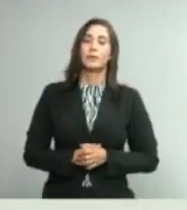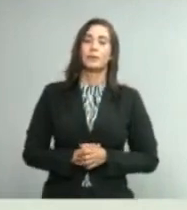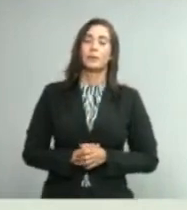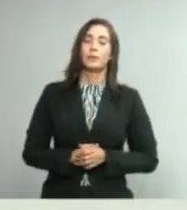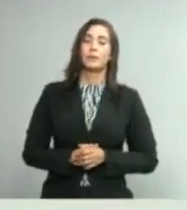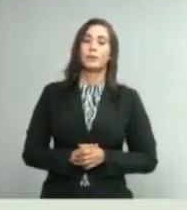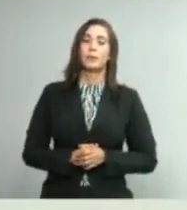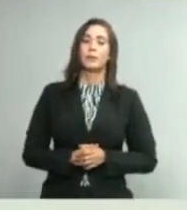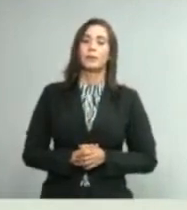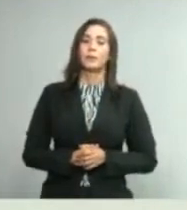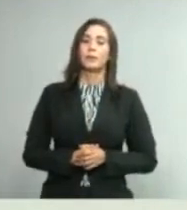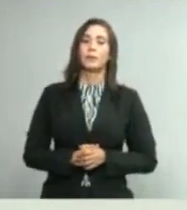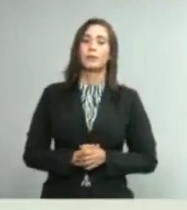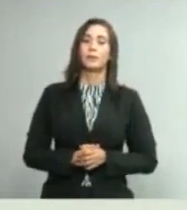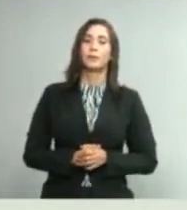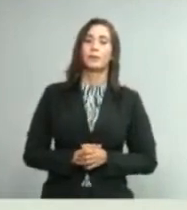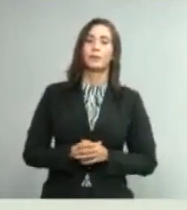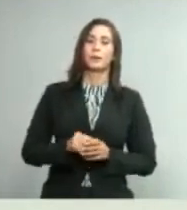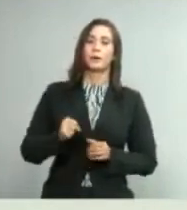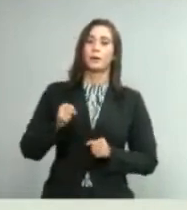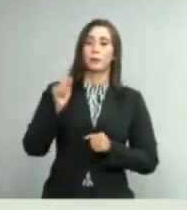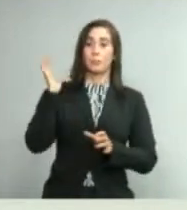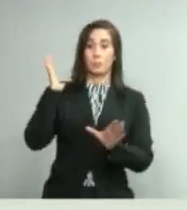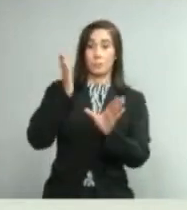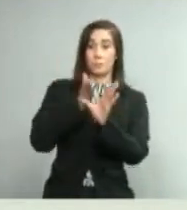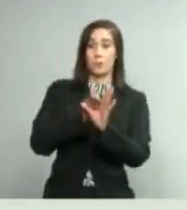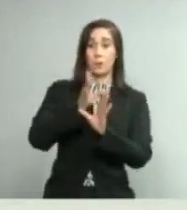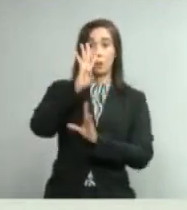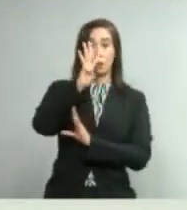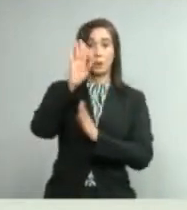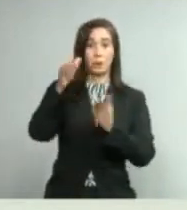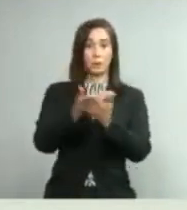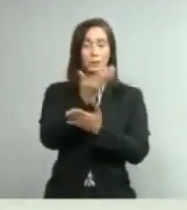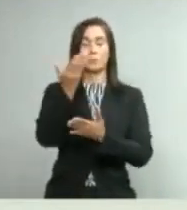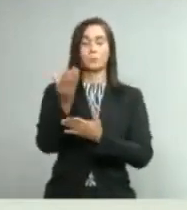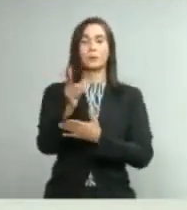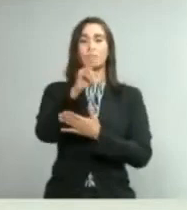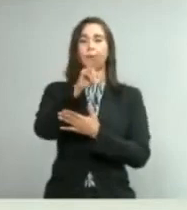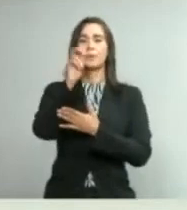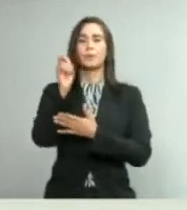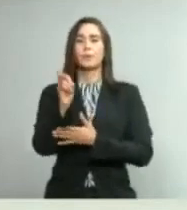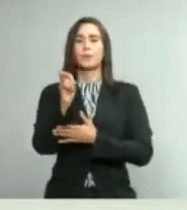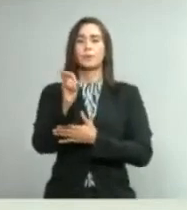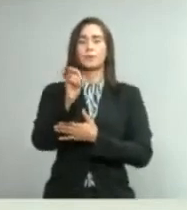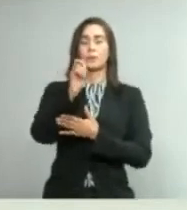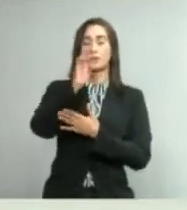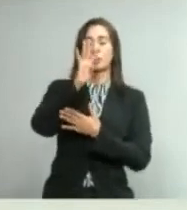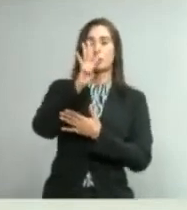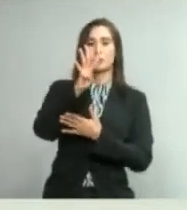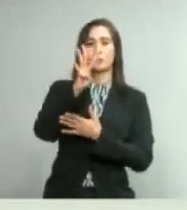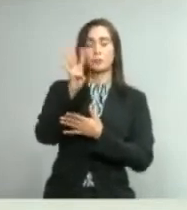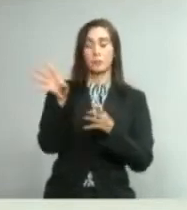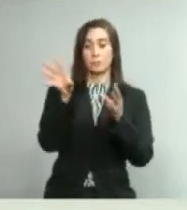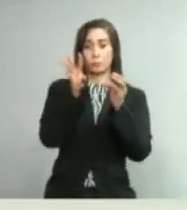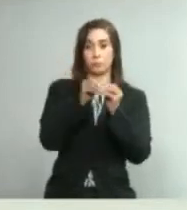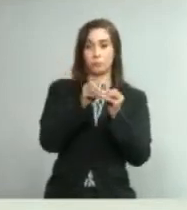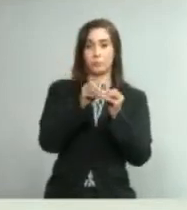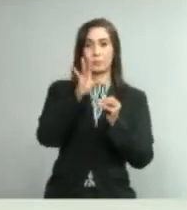Sánchez Ramírez, cuatro casos nuevos, 224 acumulados,